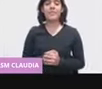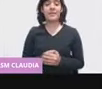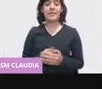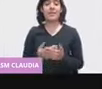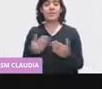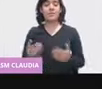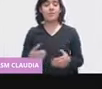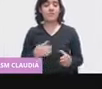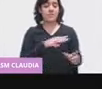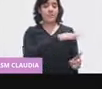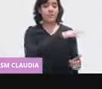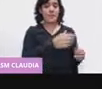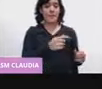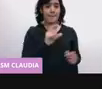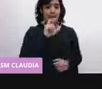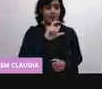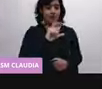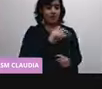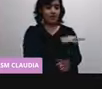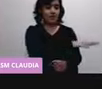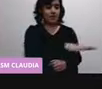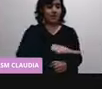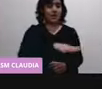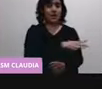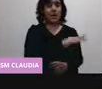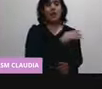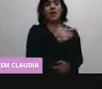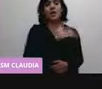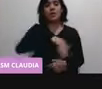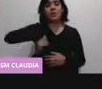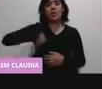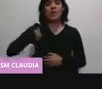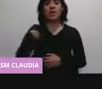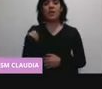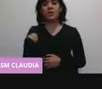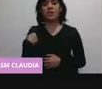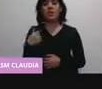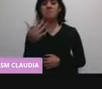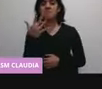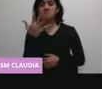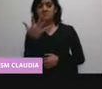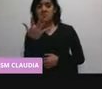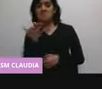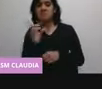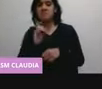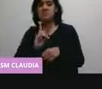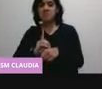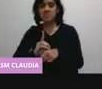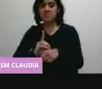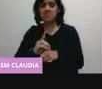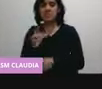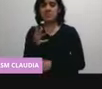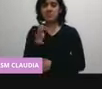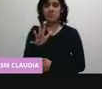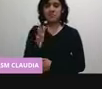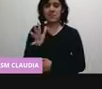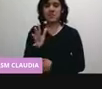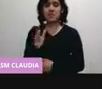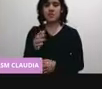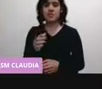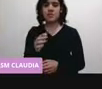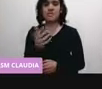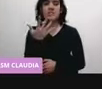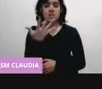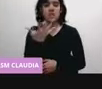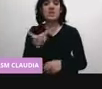sin diluir, puede almacenarse hasta por cinco días. O sea, por cinco días,